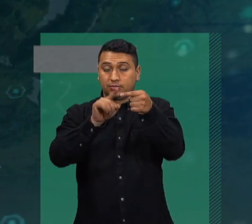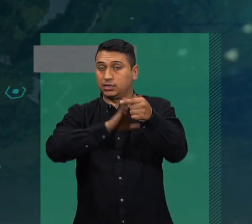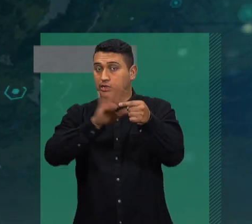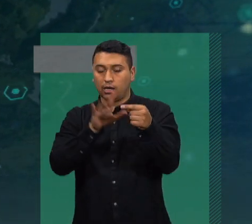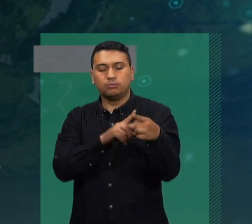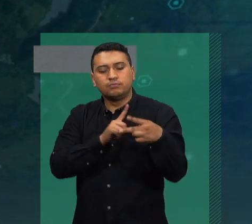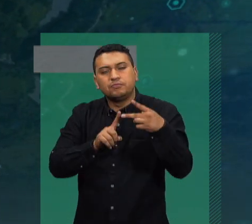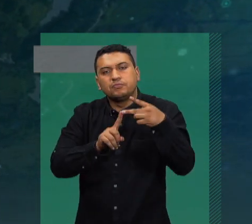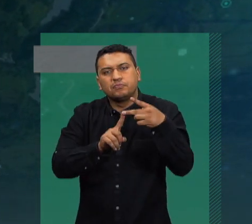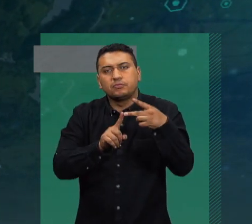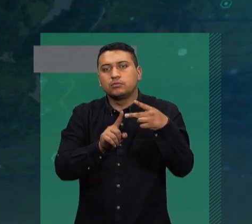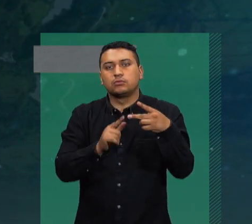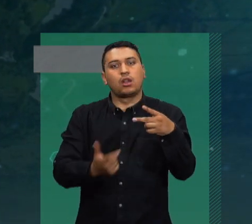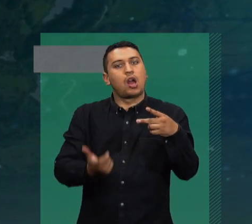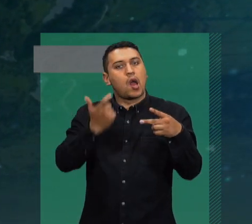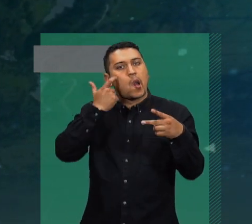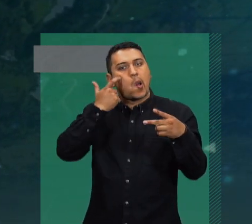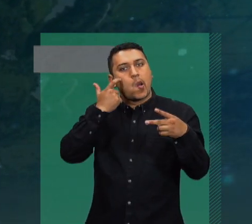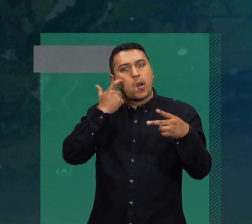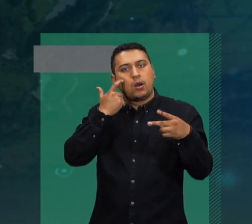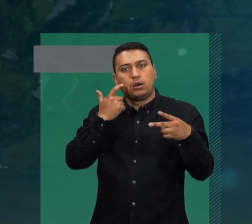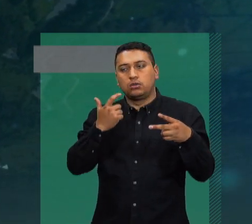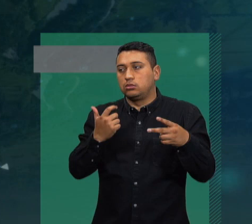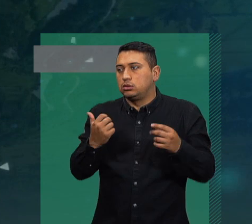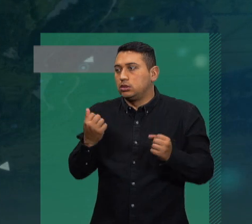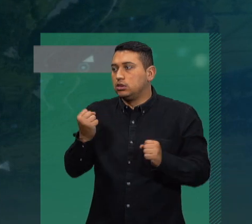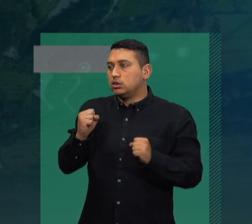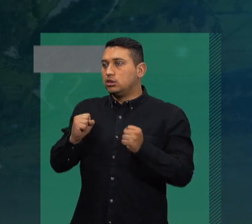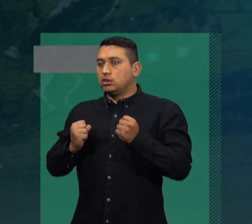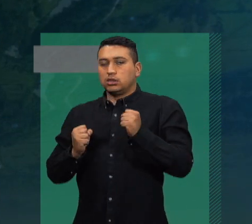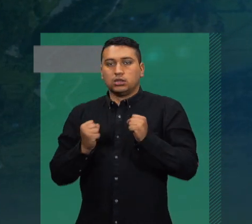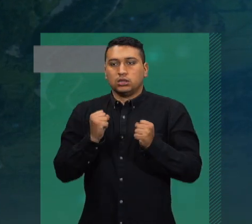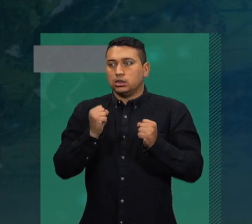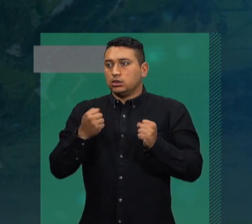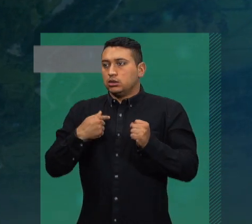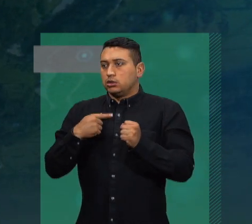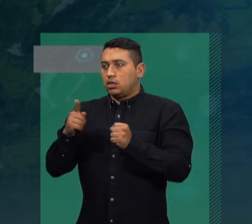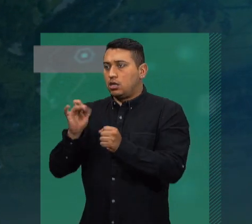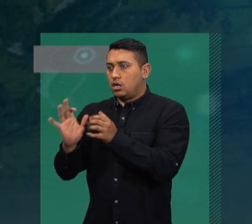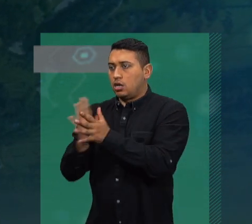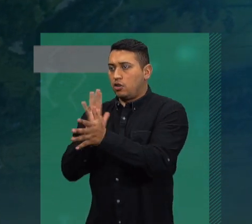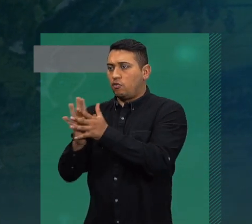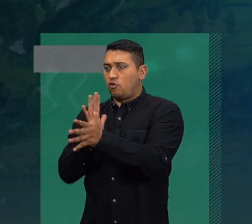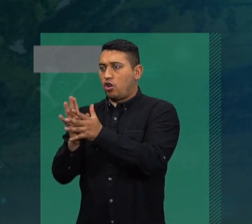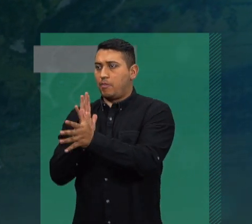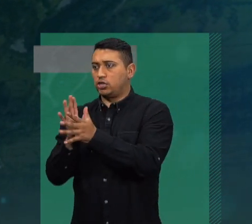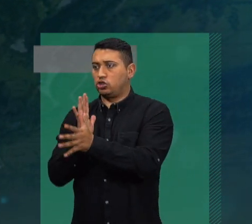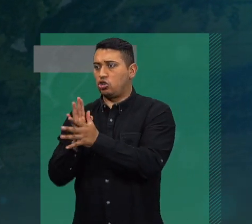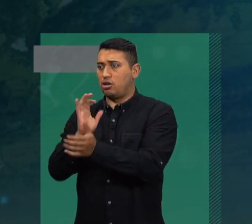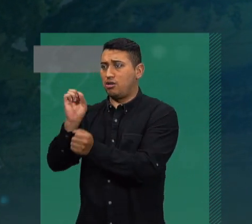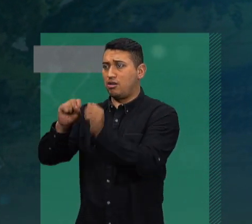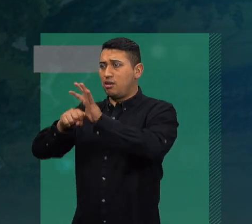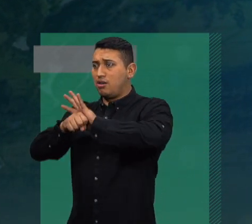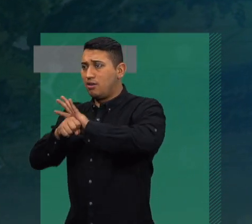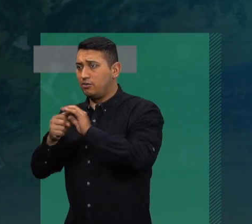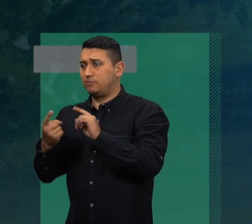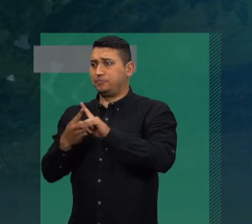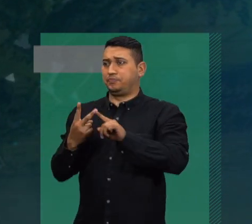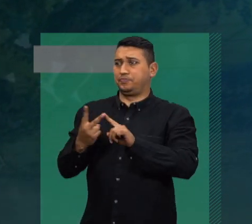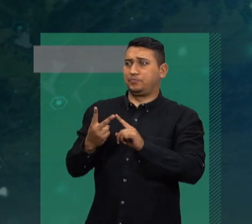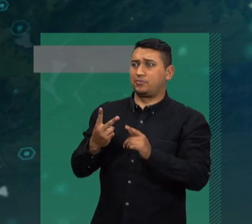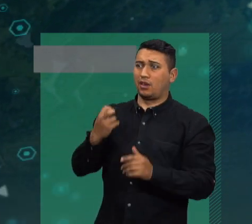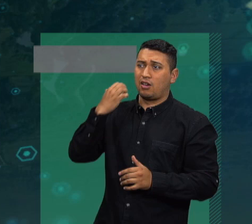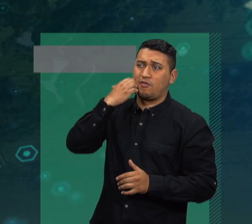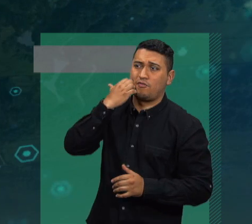controlar los deseos de buscar obsesivamente información sobre desempleo, sobre el virus, sobre este